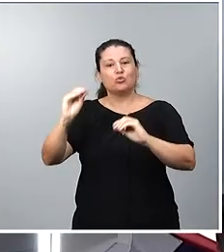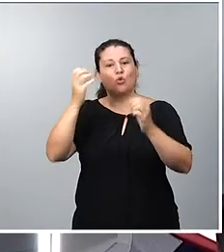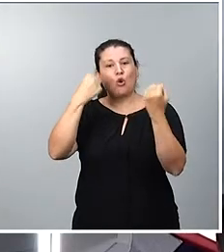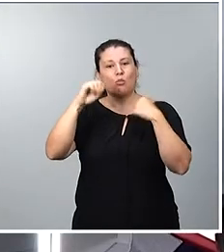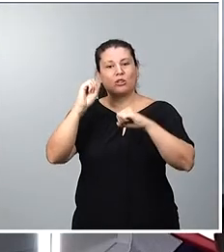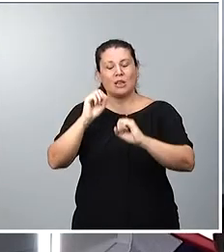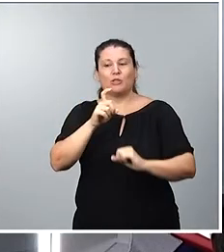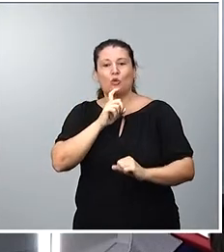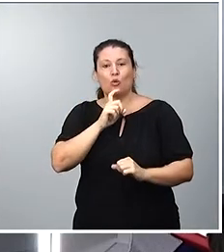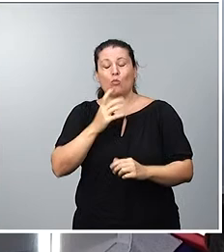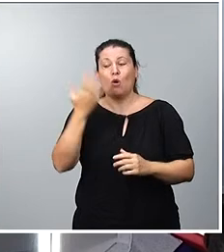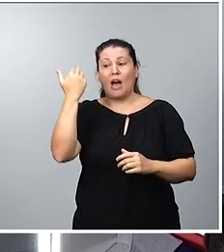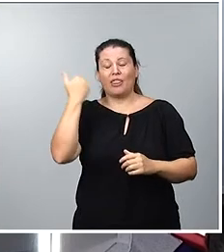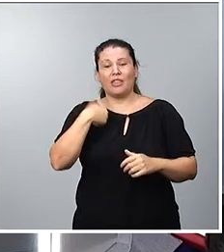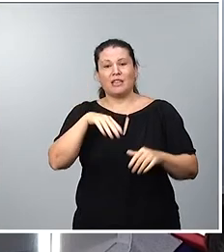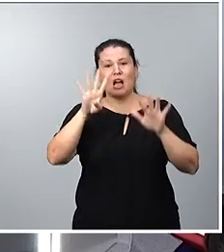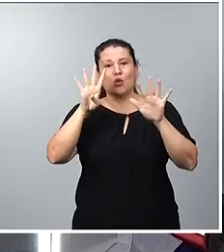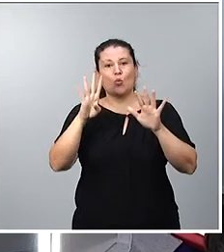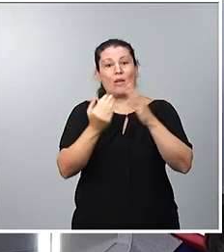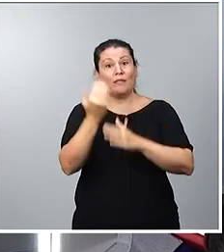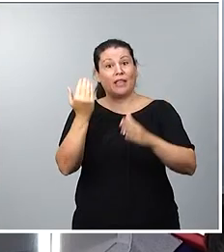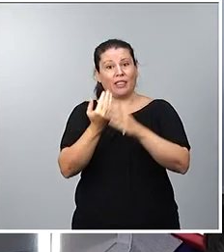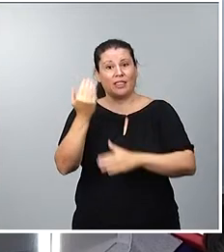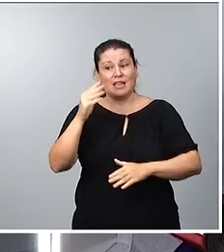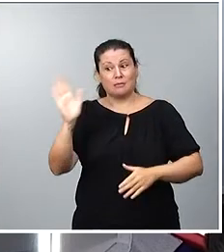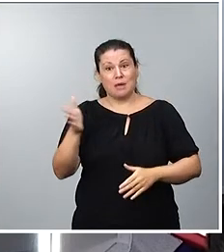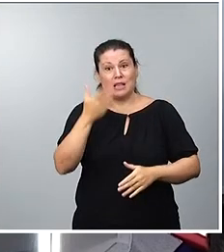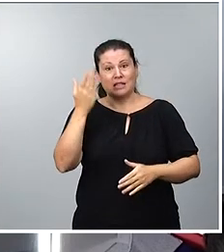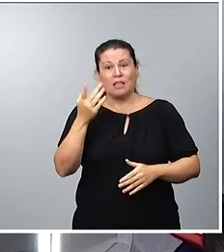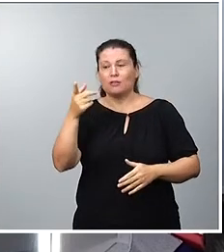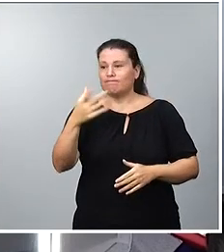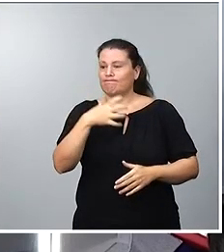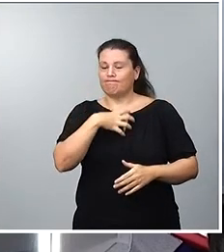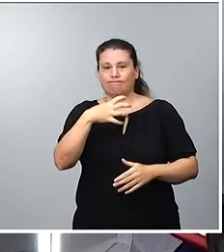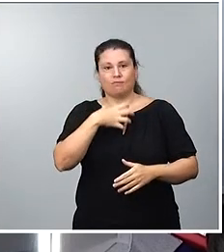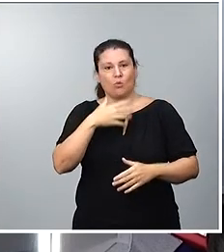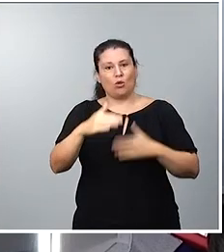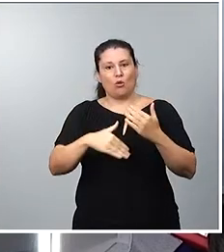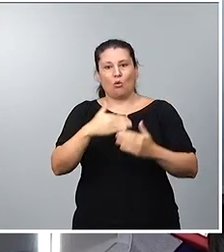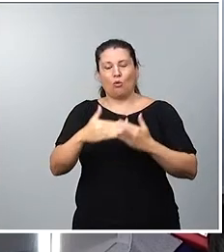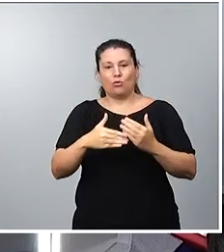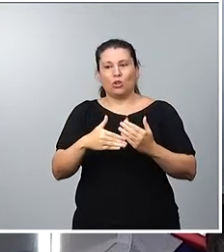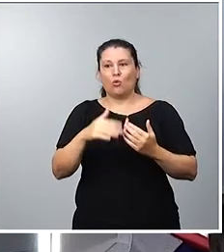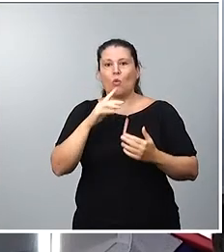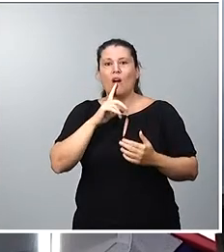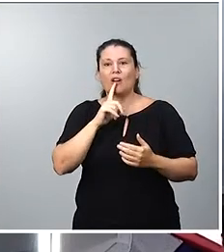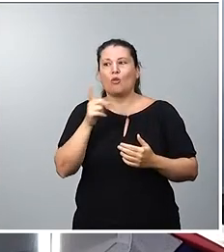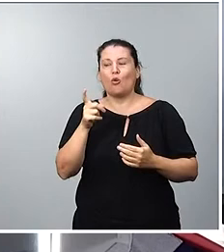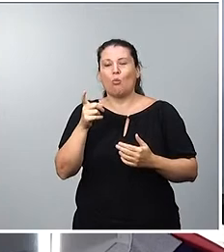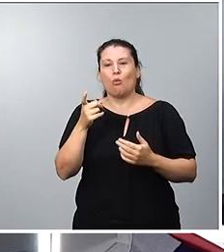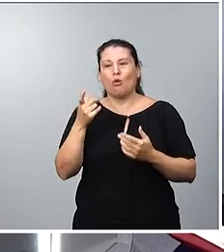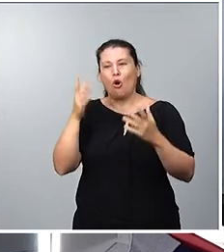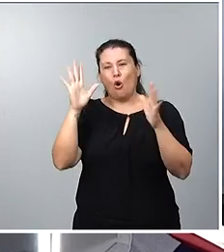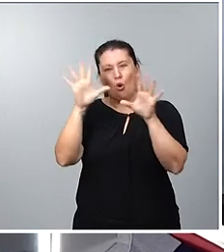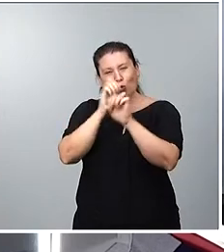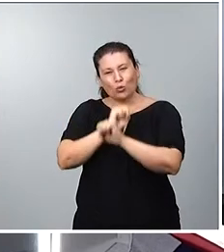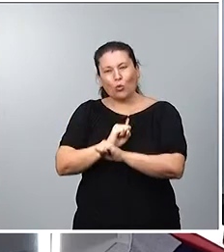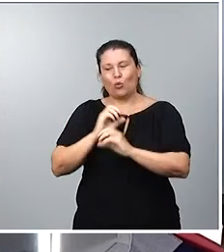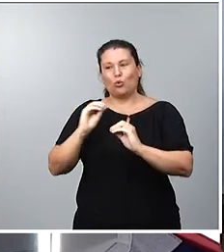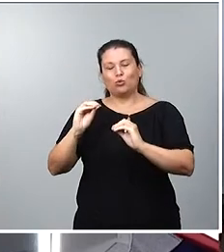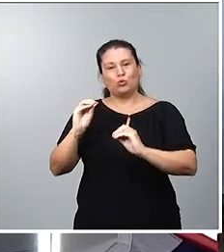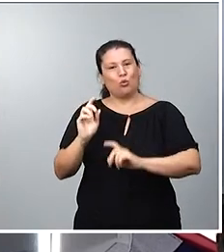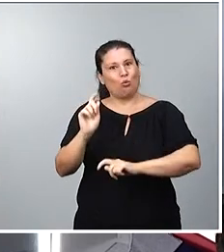produjeron hace nueve días y que no pueden de ningún modo empañar la brillante victoria de la selección española de fútbol